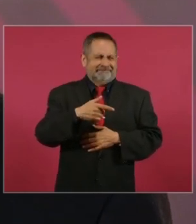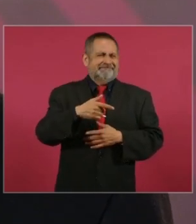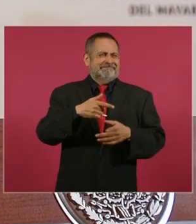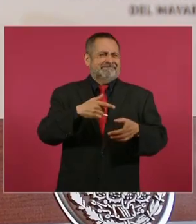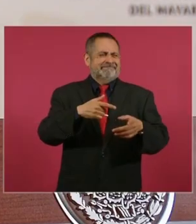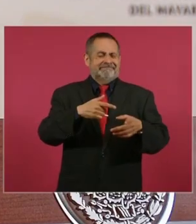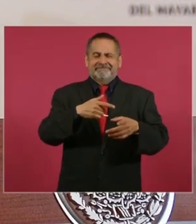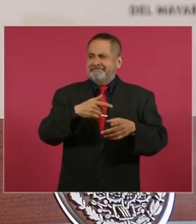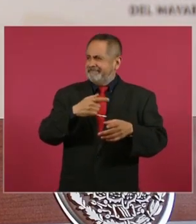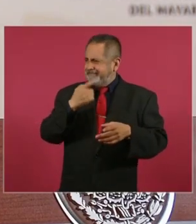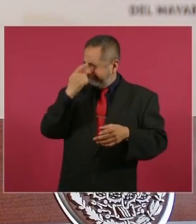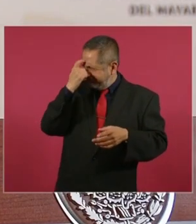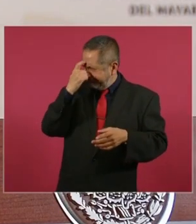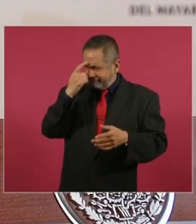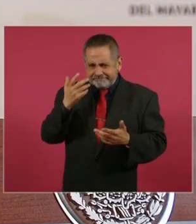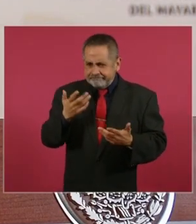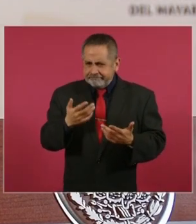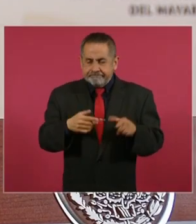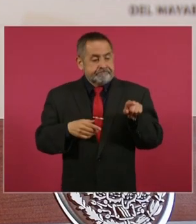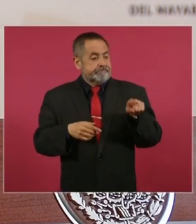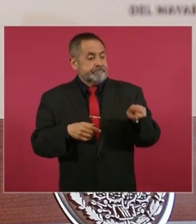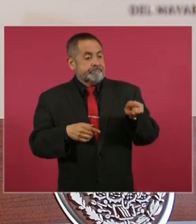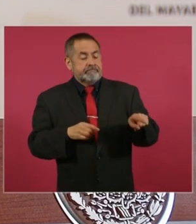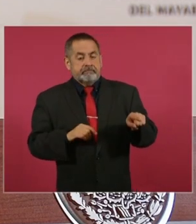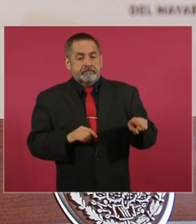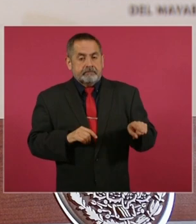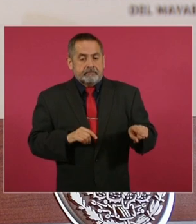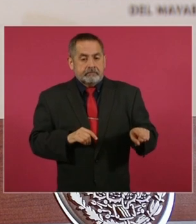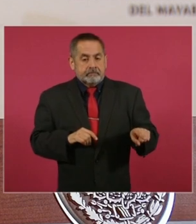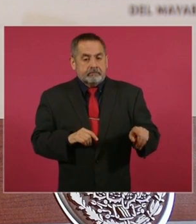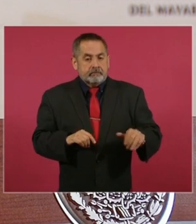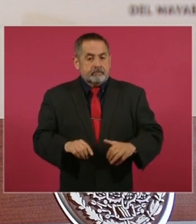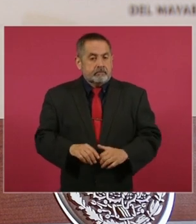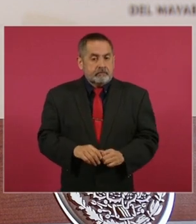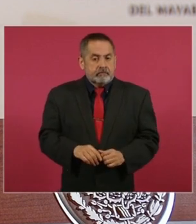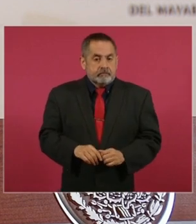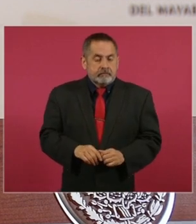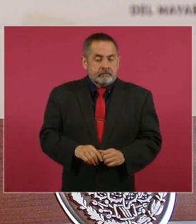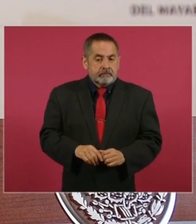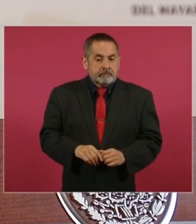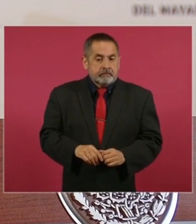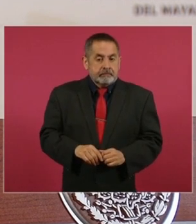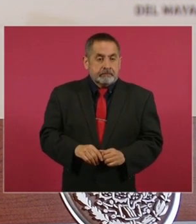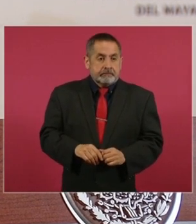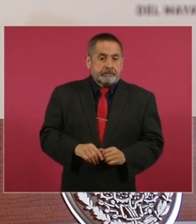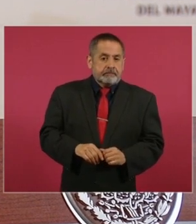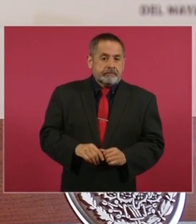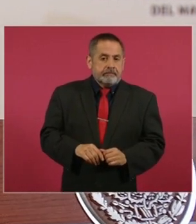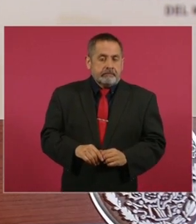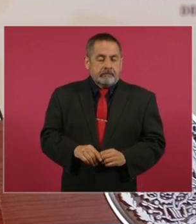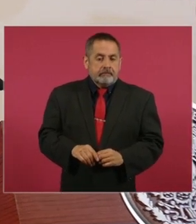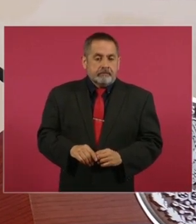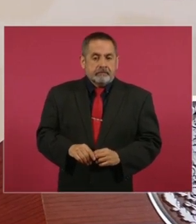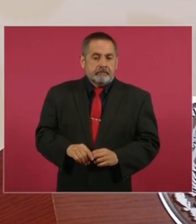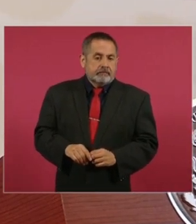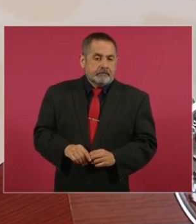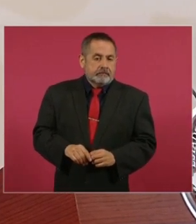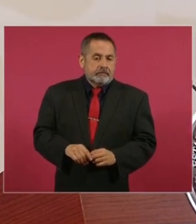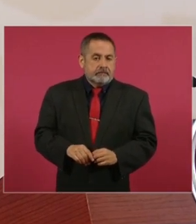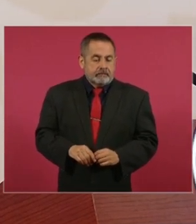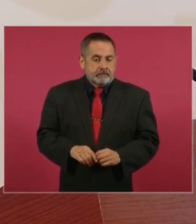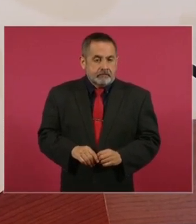es de que se suponía que